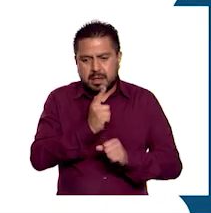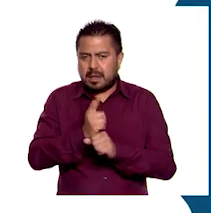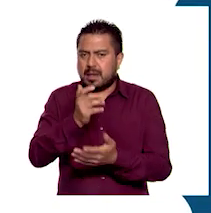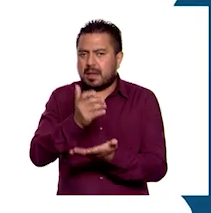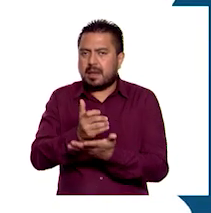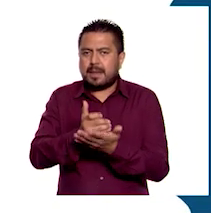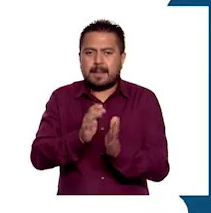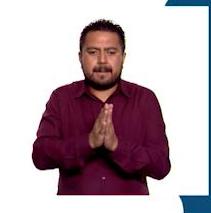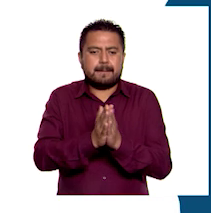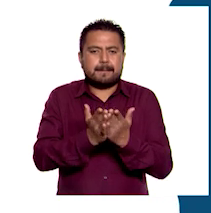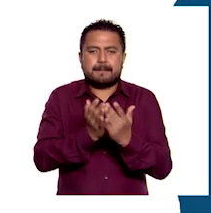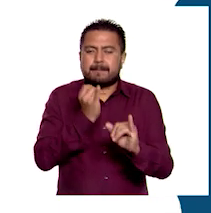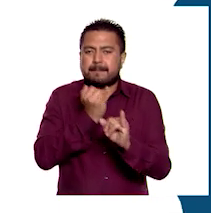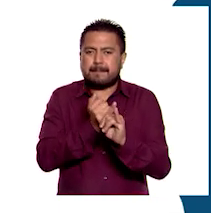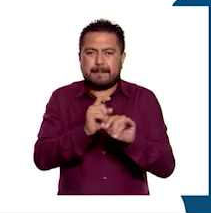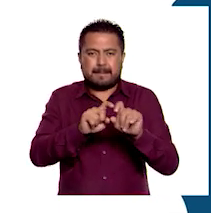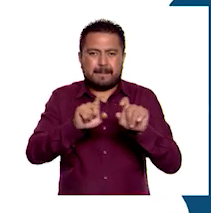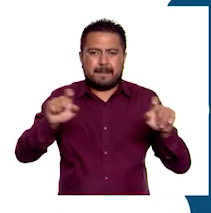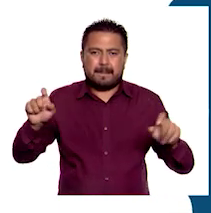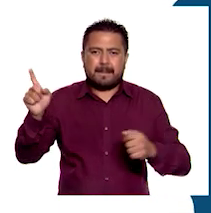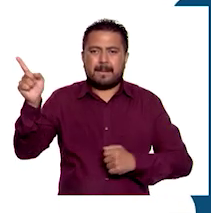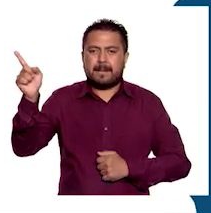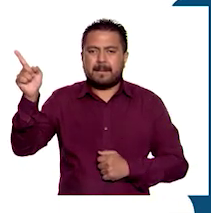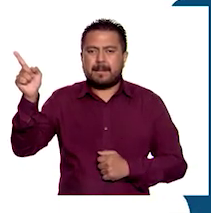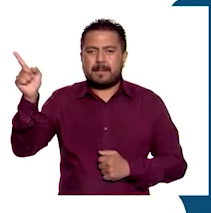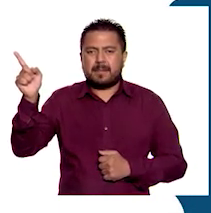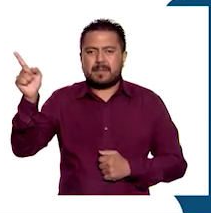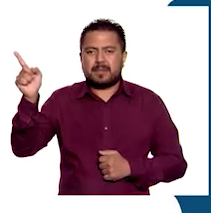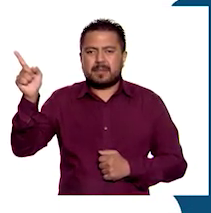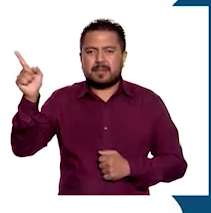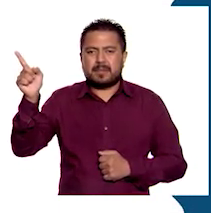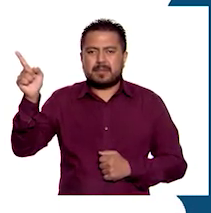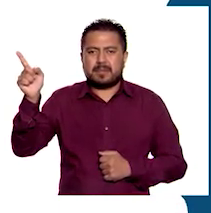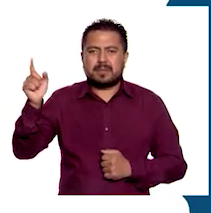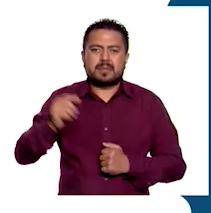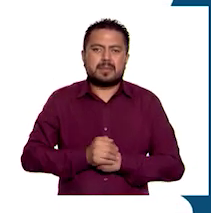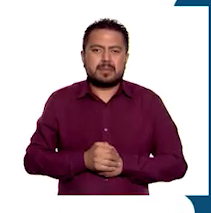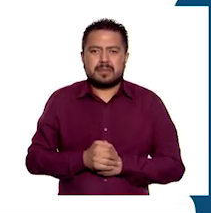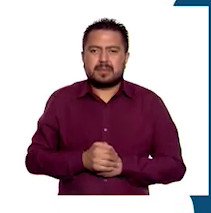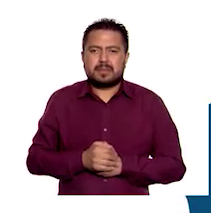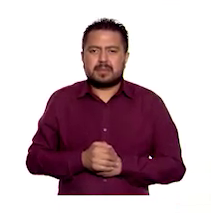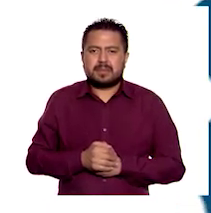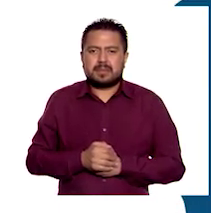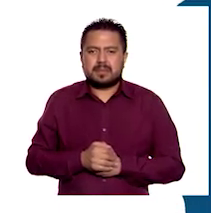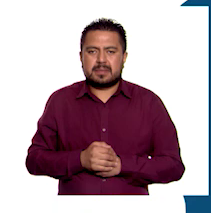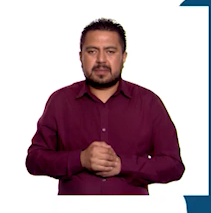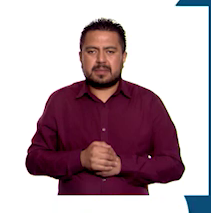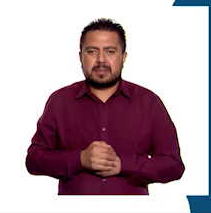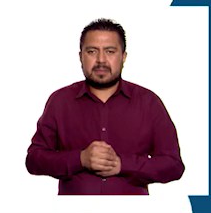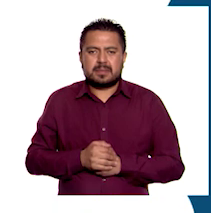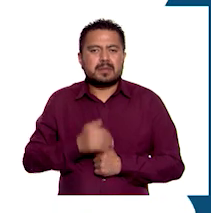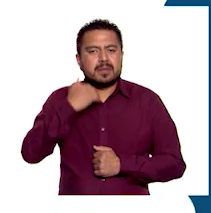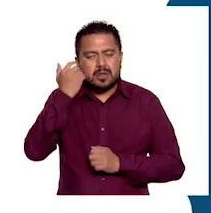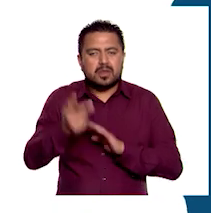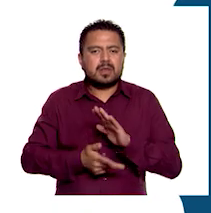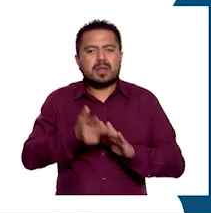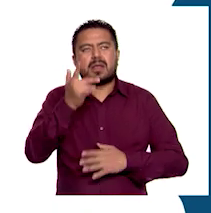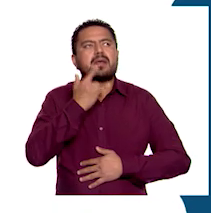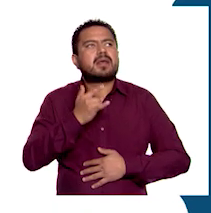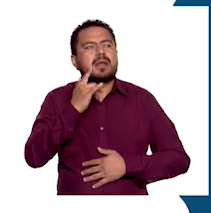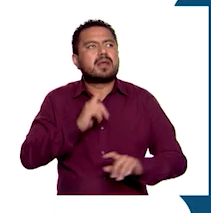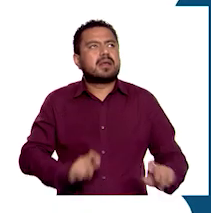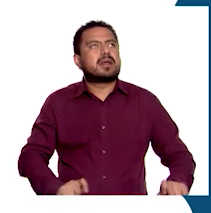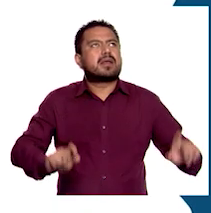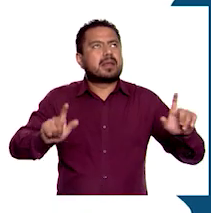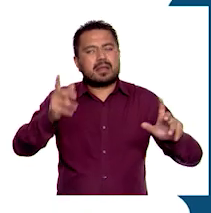libros de texto en la página conaliteg.cep.gov.mx. Si quieres volver a ver los